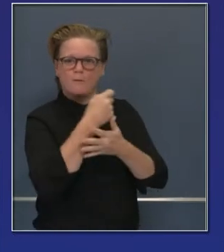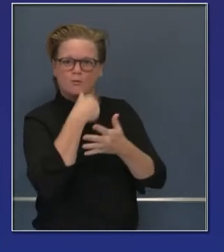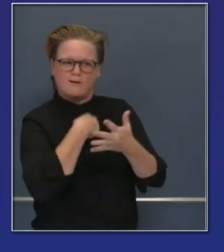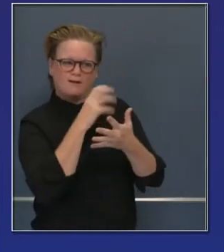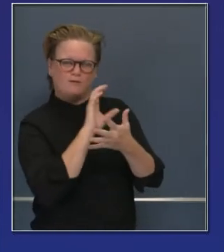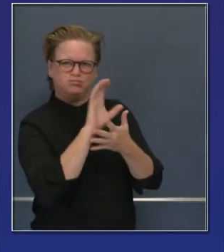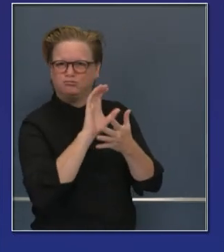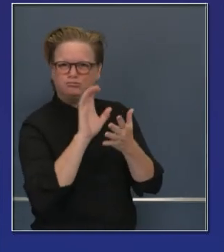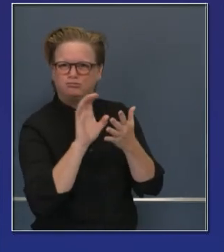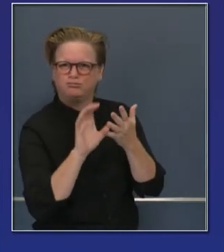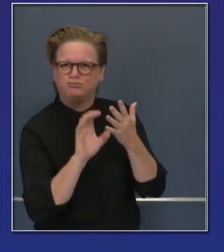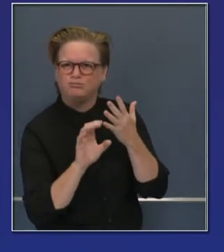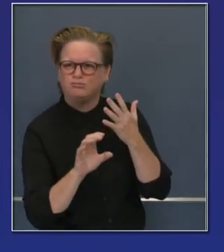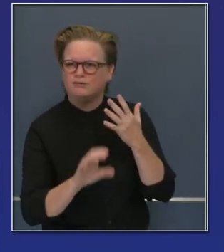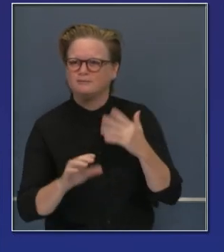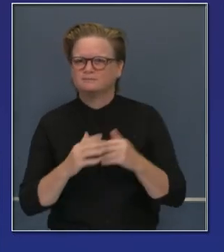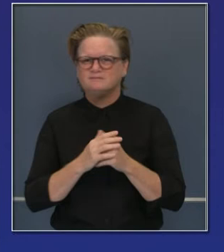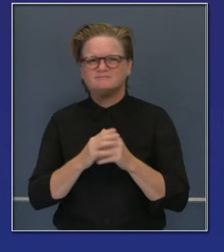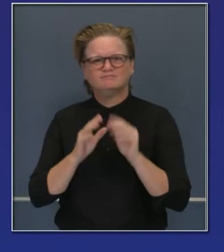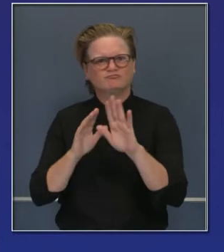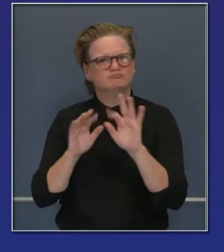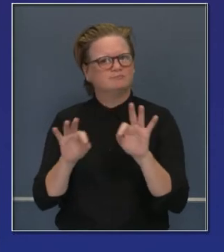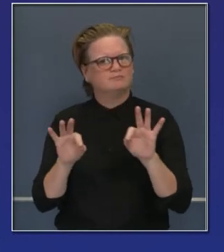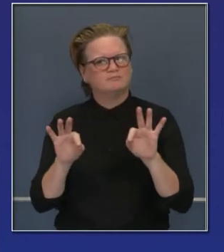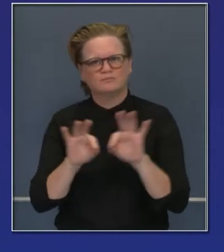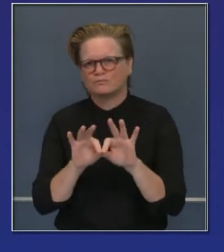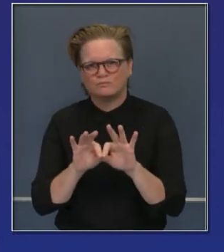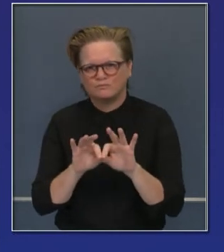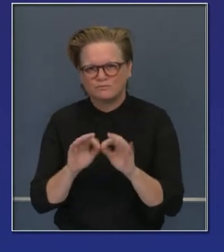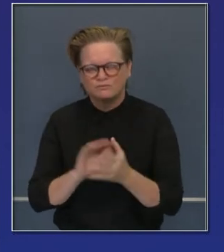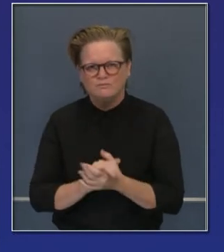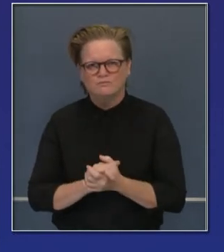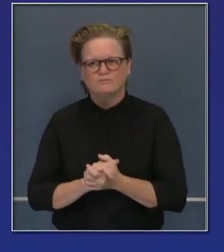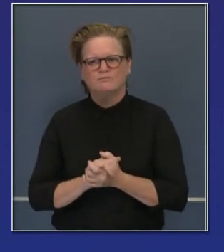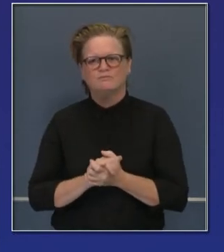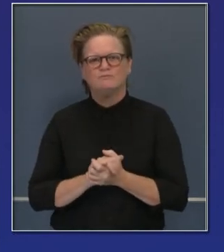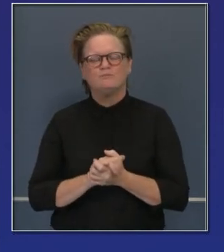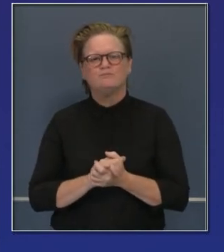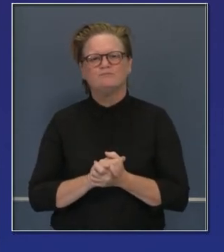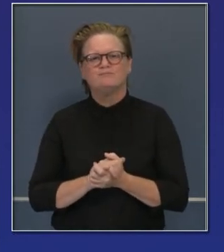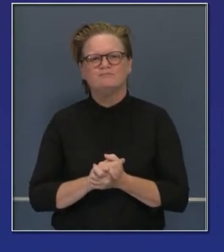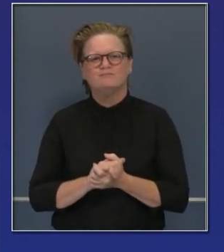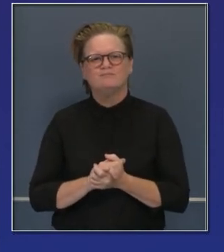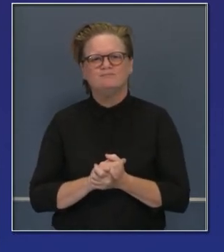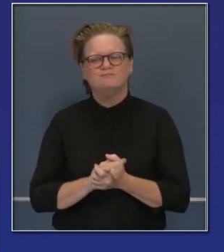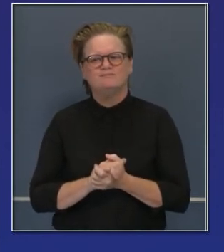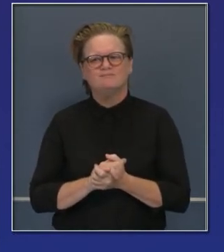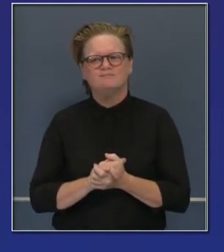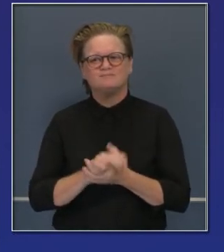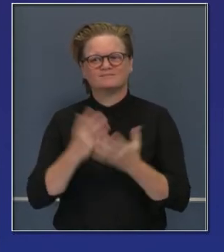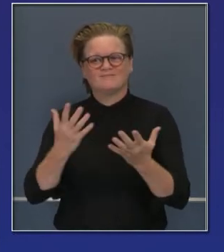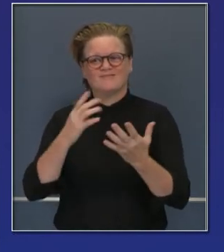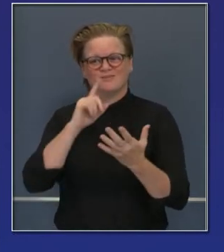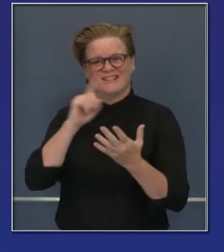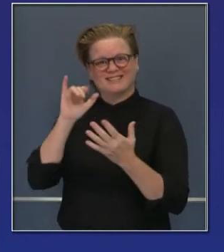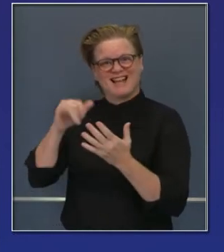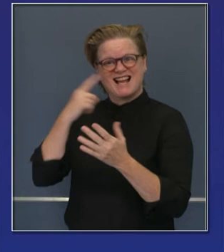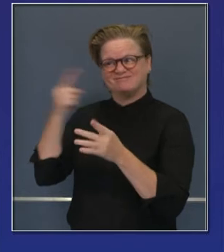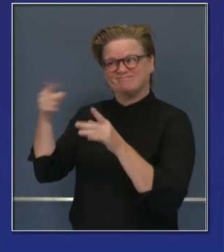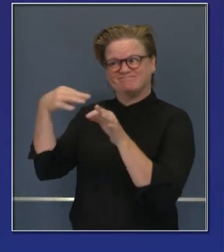Y que las usemos como la herramienta importante que es. Ahorita más que nunca, con esa noticia